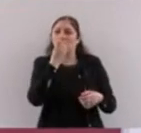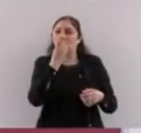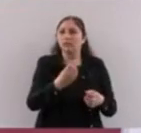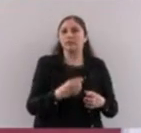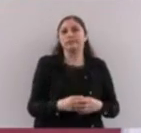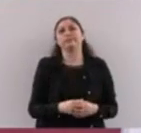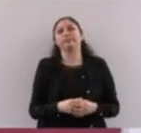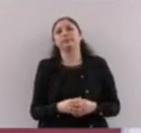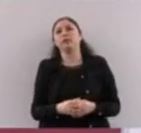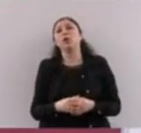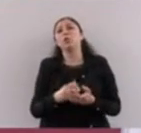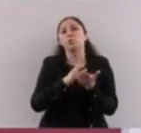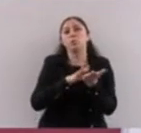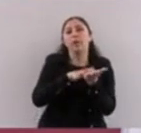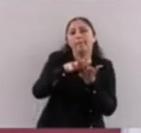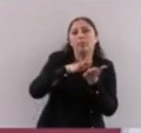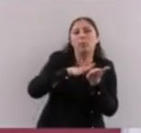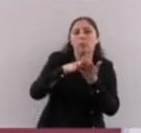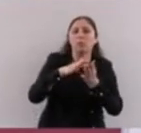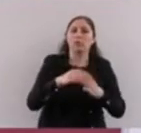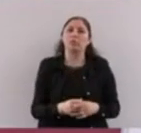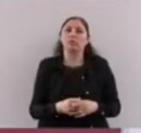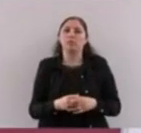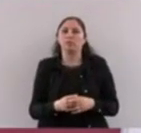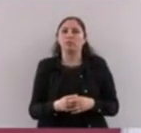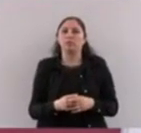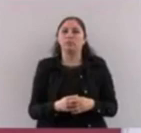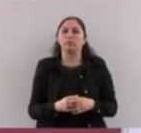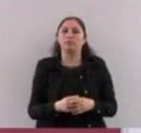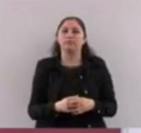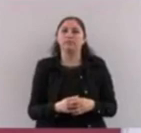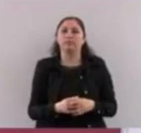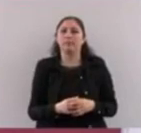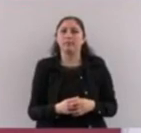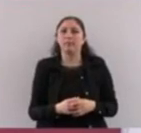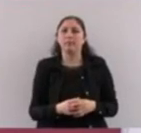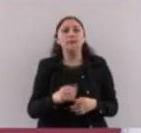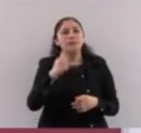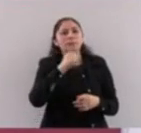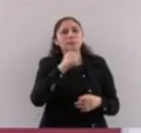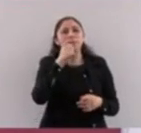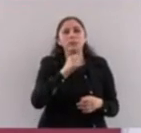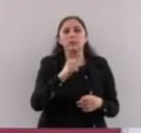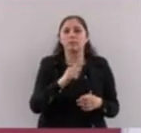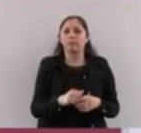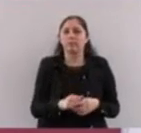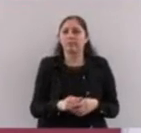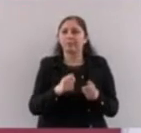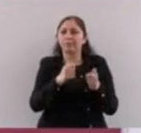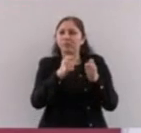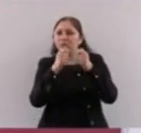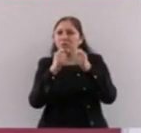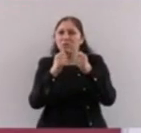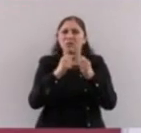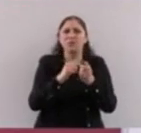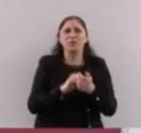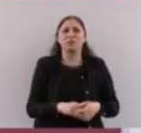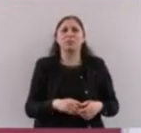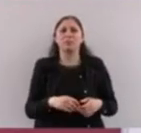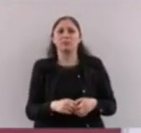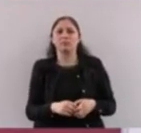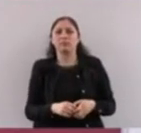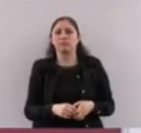su celular. ¿Verdad? Bueno, pues así les vamos a seguir mandando mensaje. De que ya está el depósito.